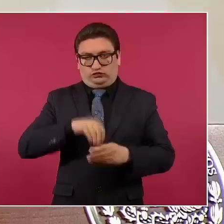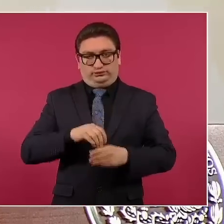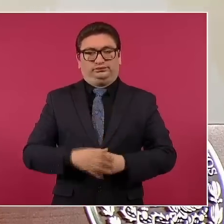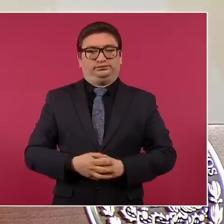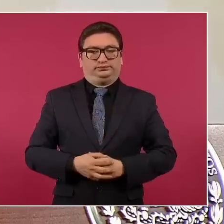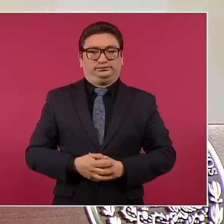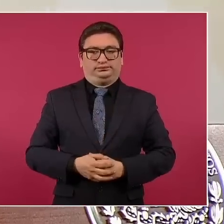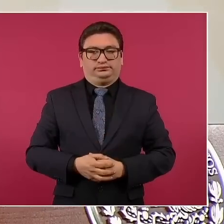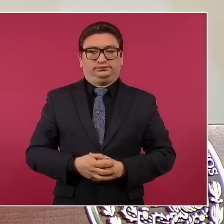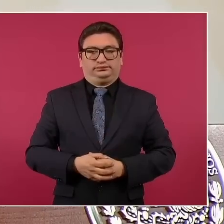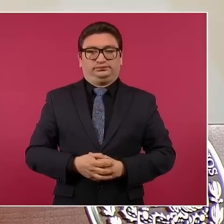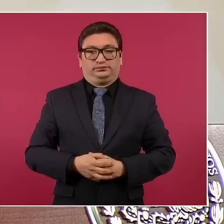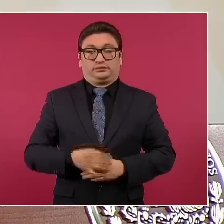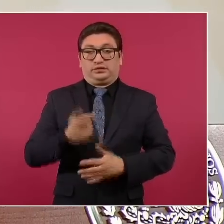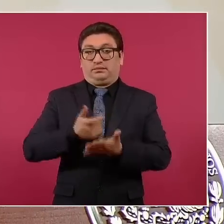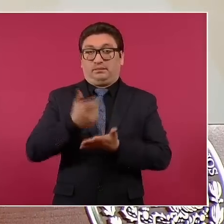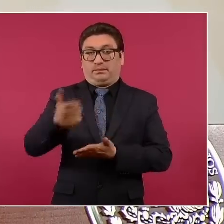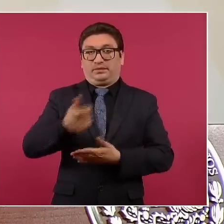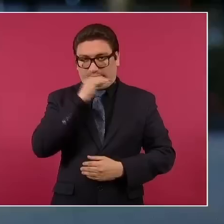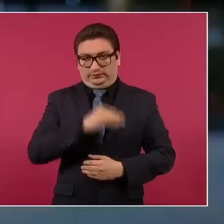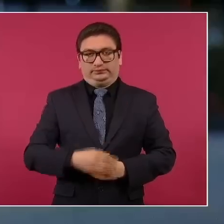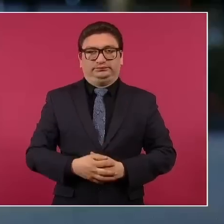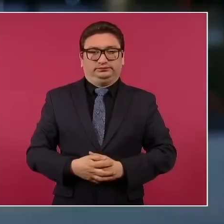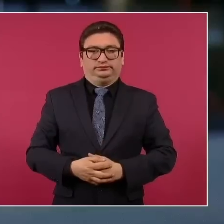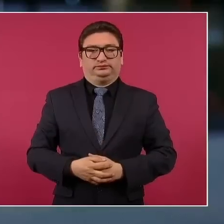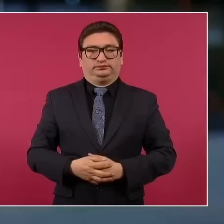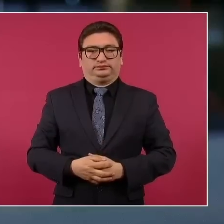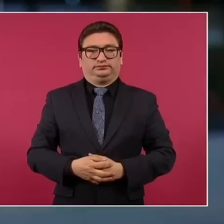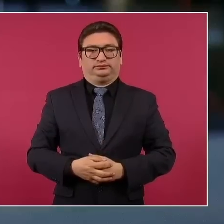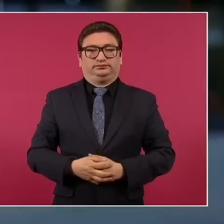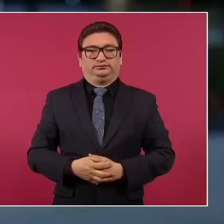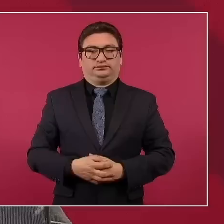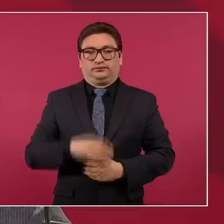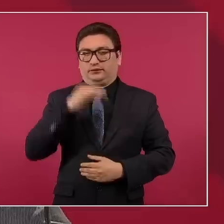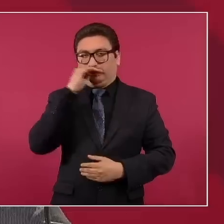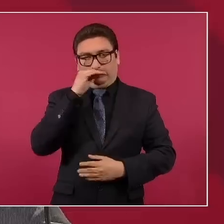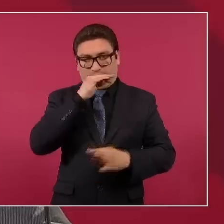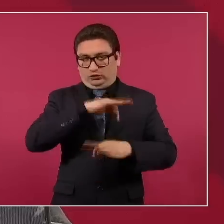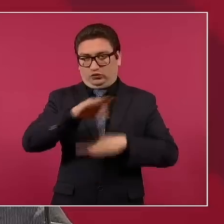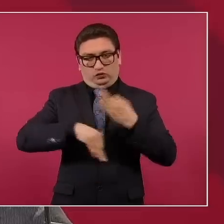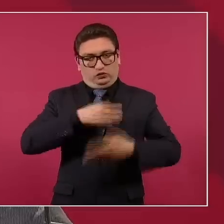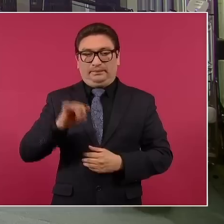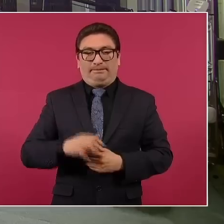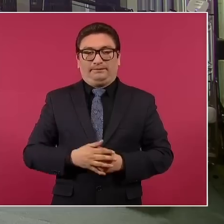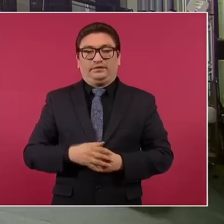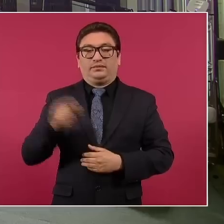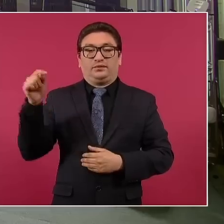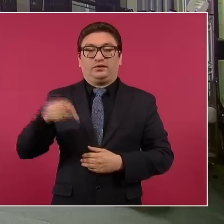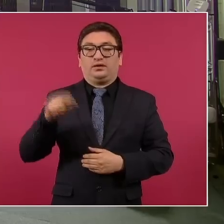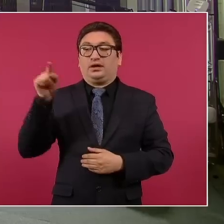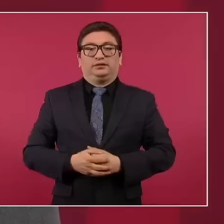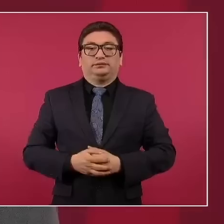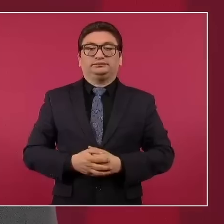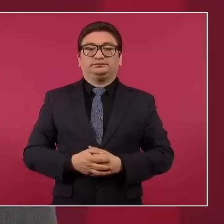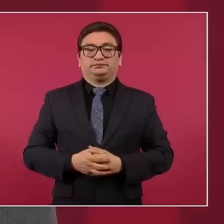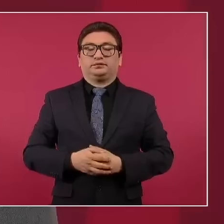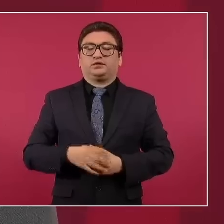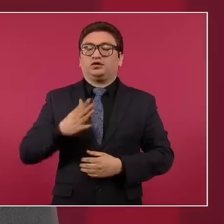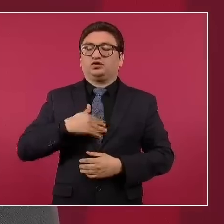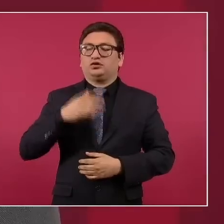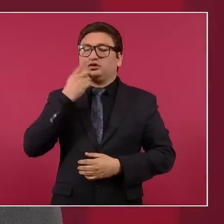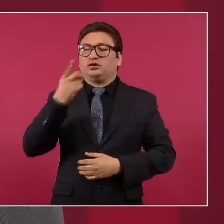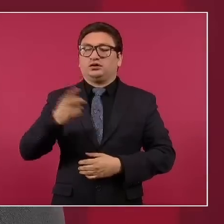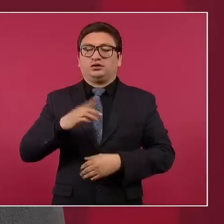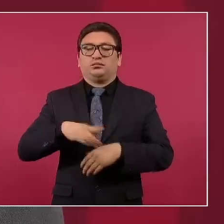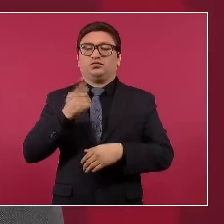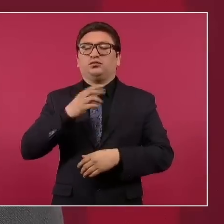y sin pagar gratuito todo el servicio. ¿Y sabe por qué le decía que